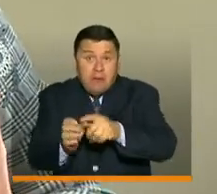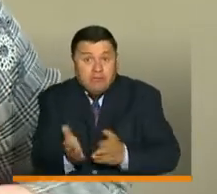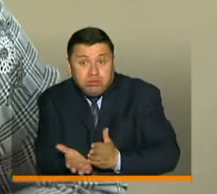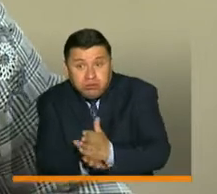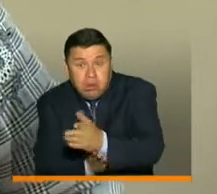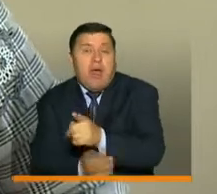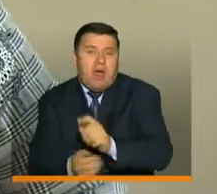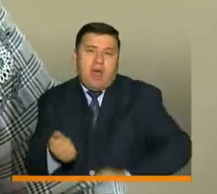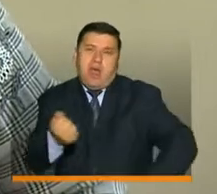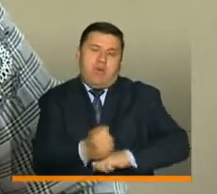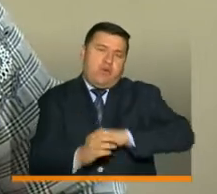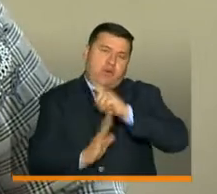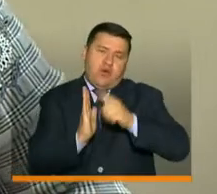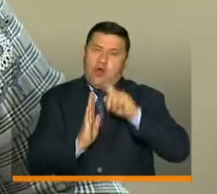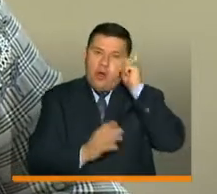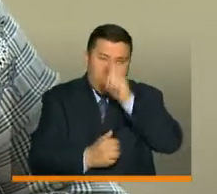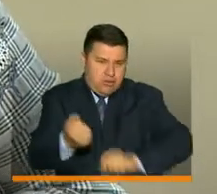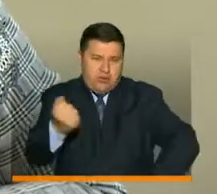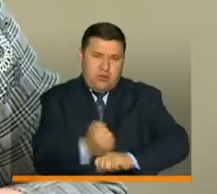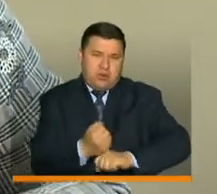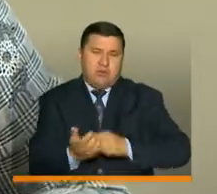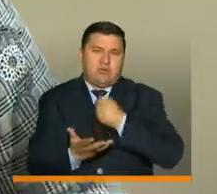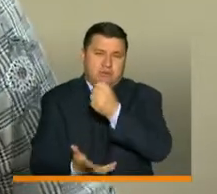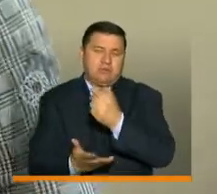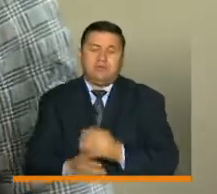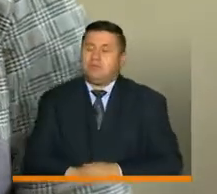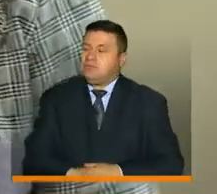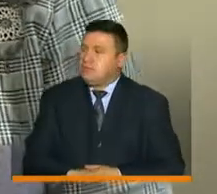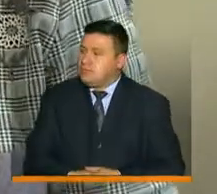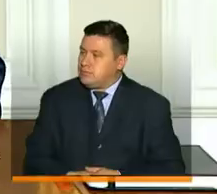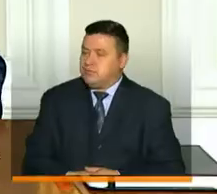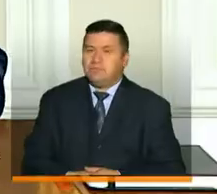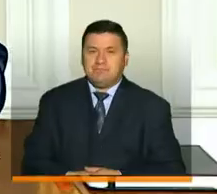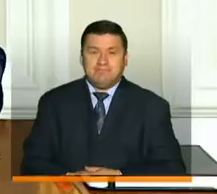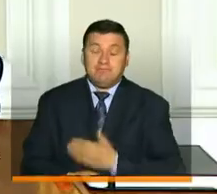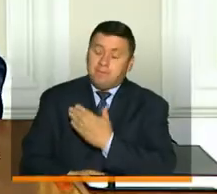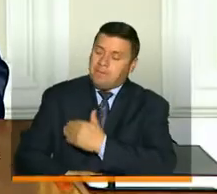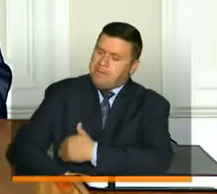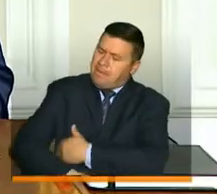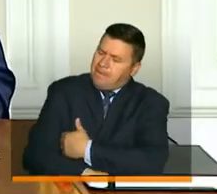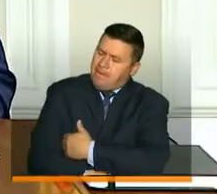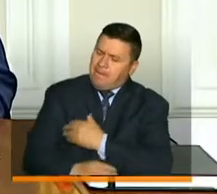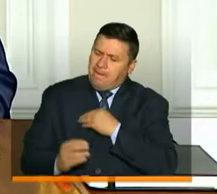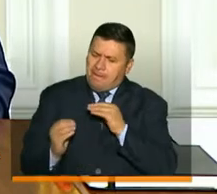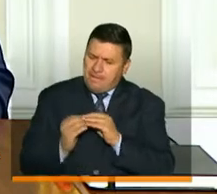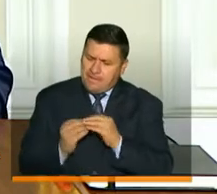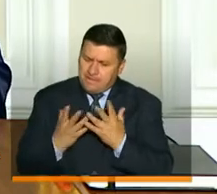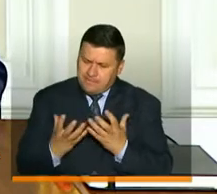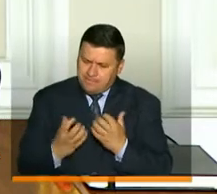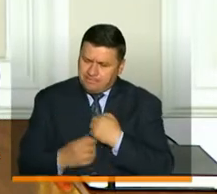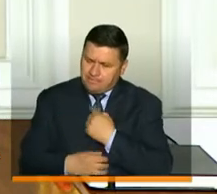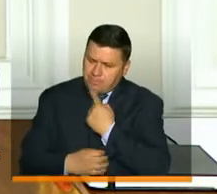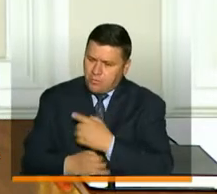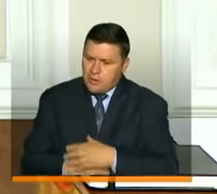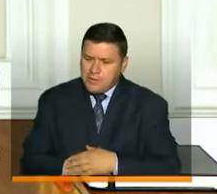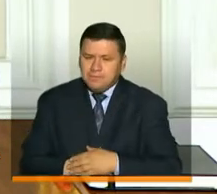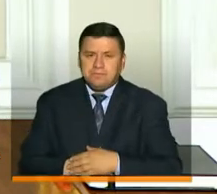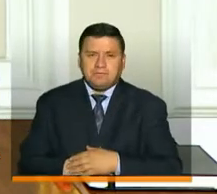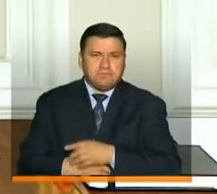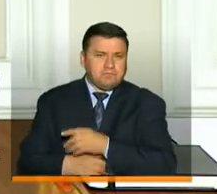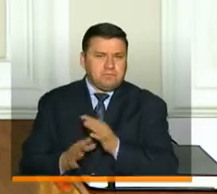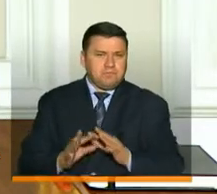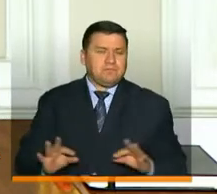realmente es un apoyo total del gobierno con estos recursos, presidente. Y ministra, algo también que yo quisiera que